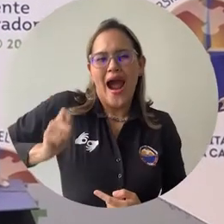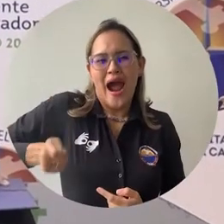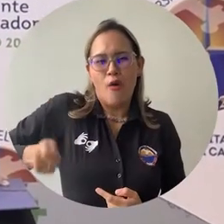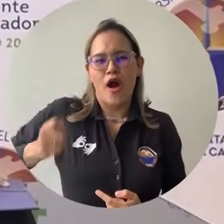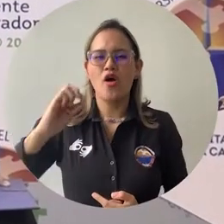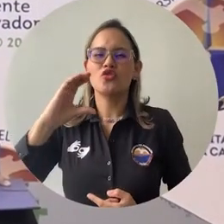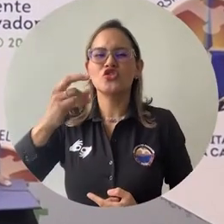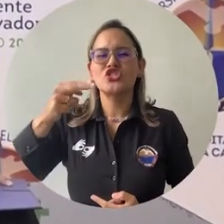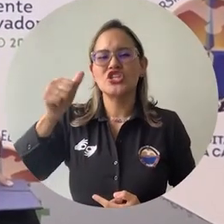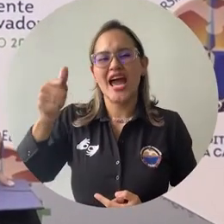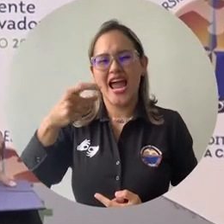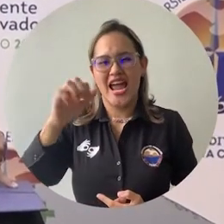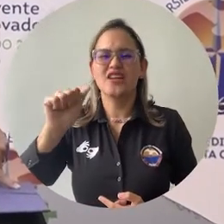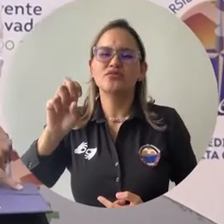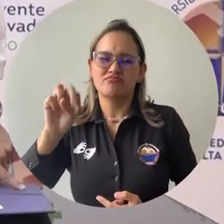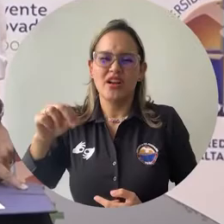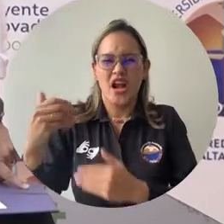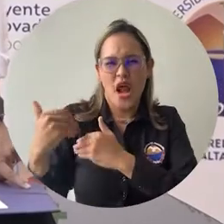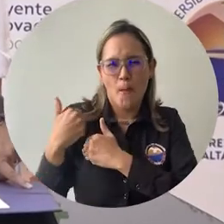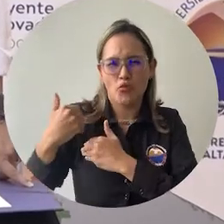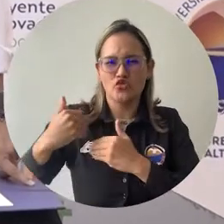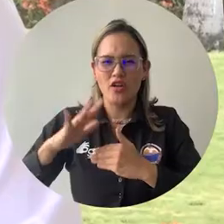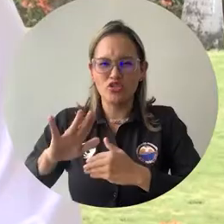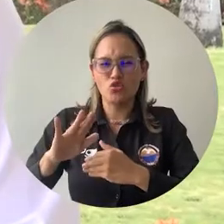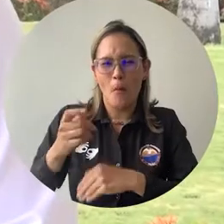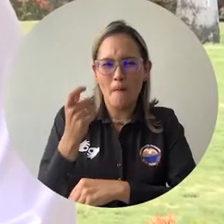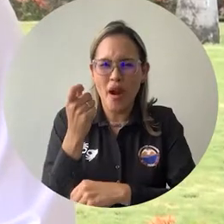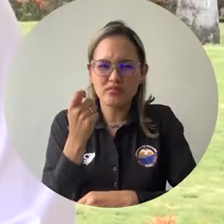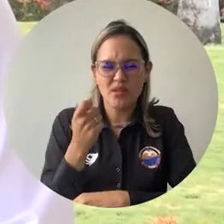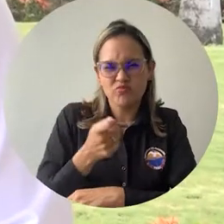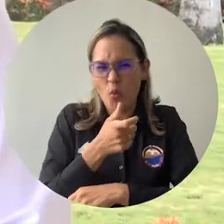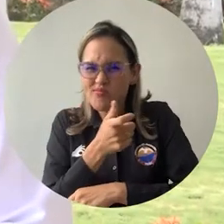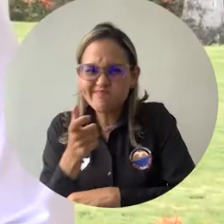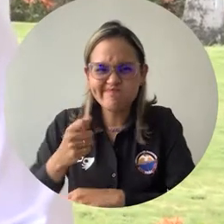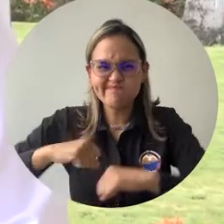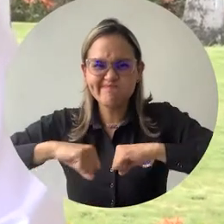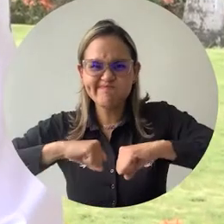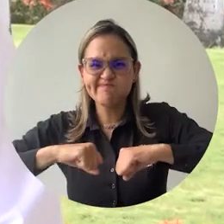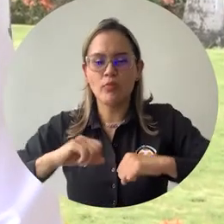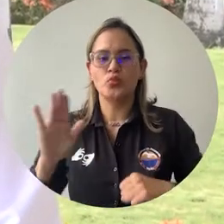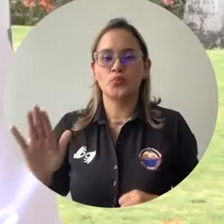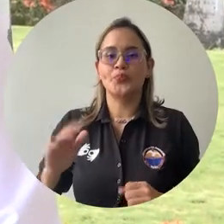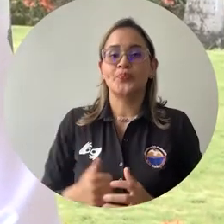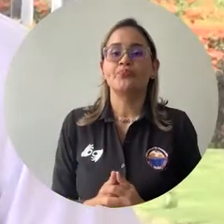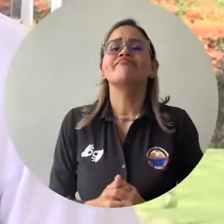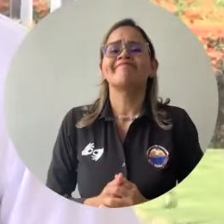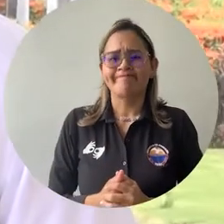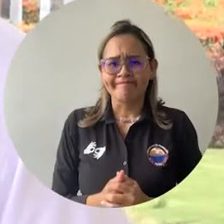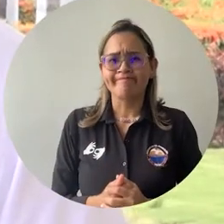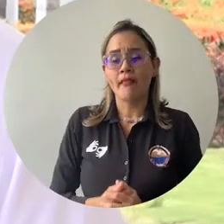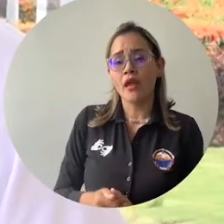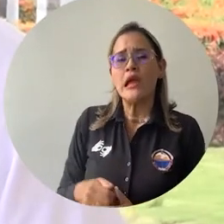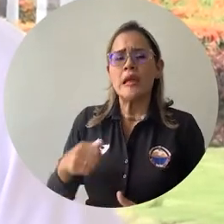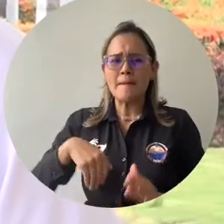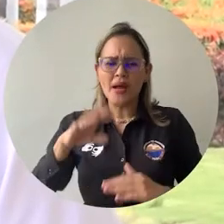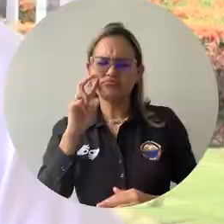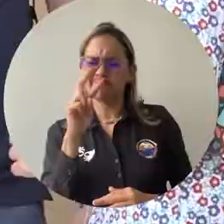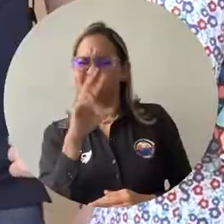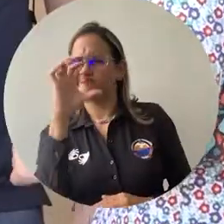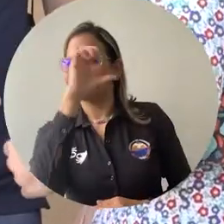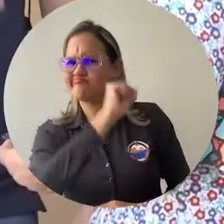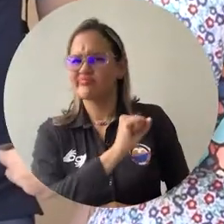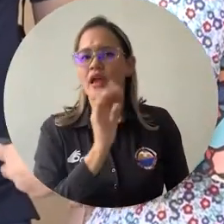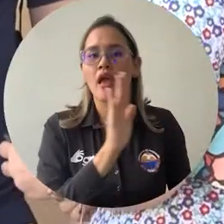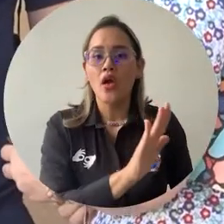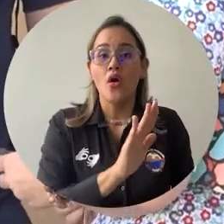magíster Chadán Rosado Taylor, Contralor Distrital. Las gestiones de la rectoría del doctor Pablo es muy evidente, es notable.